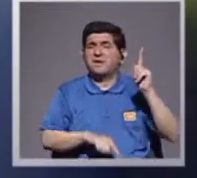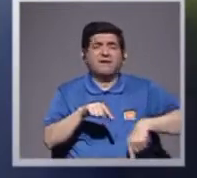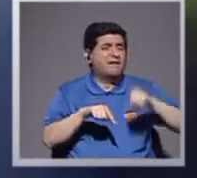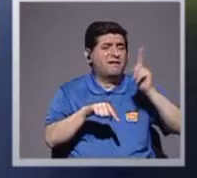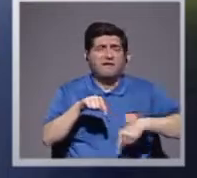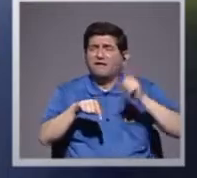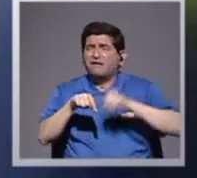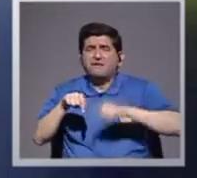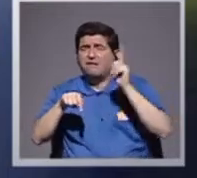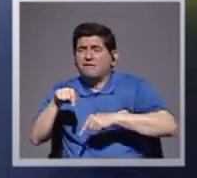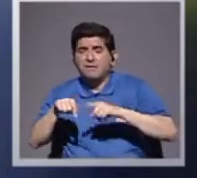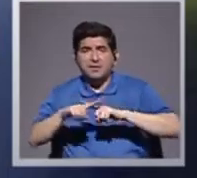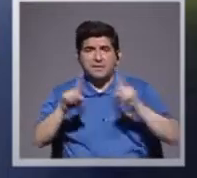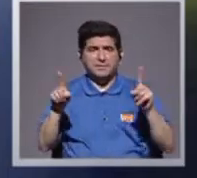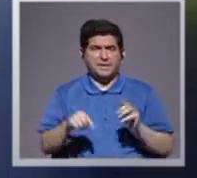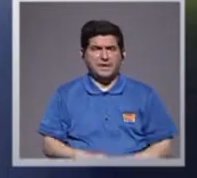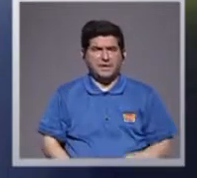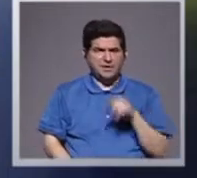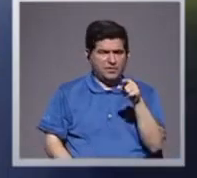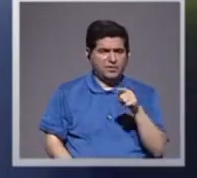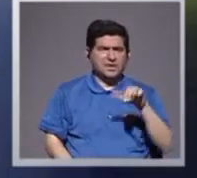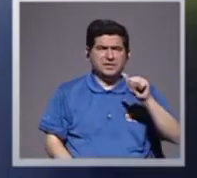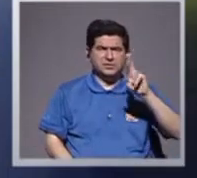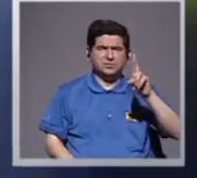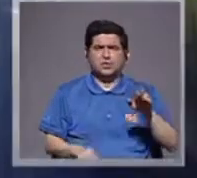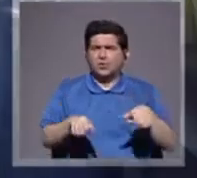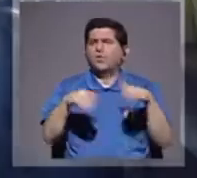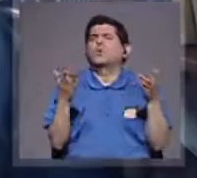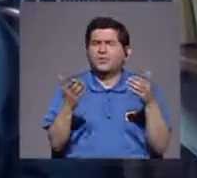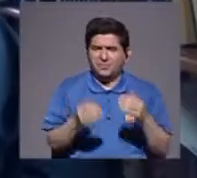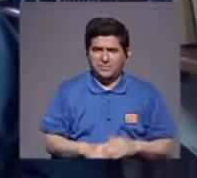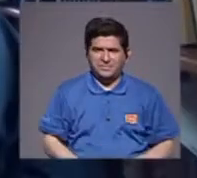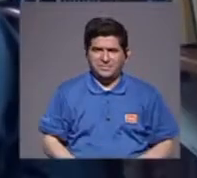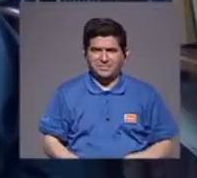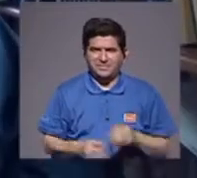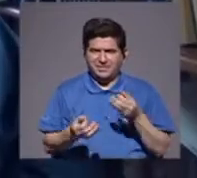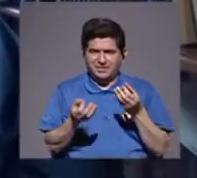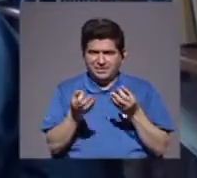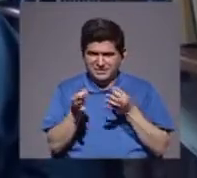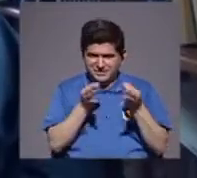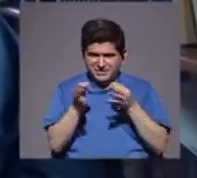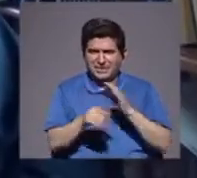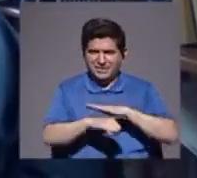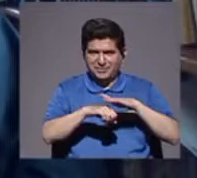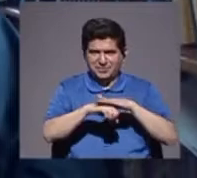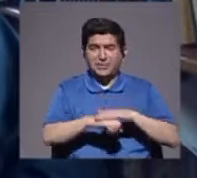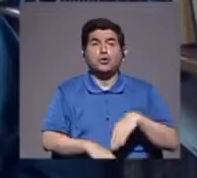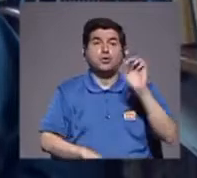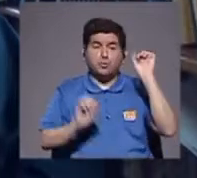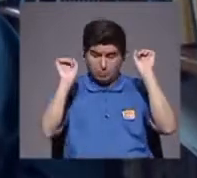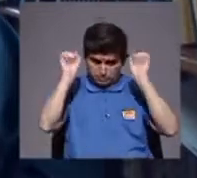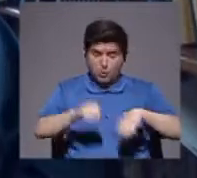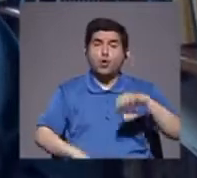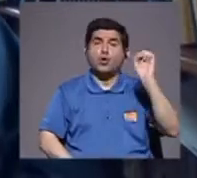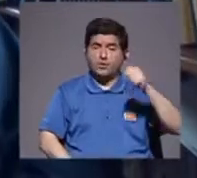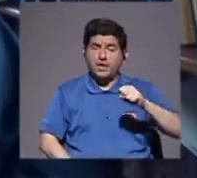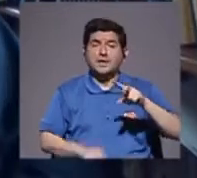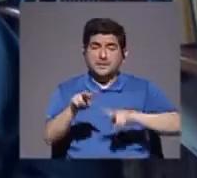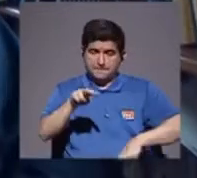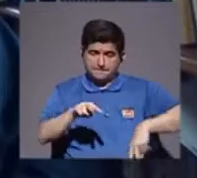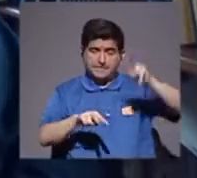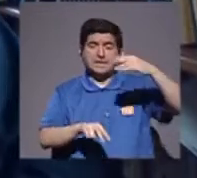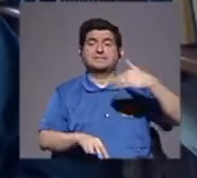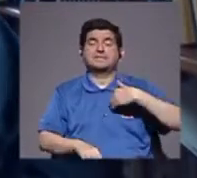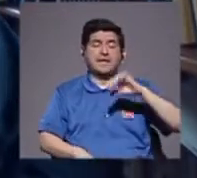que, en esto, don Álvaro, díganos, cómo se puede, por favor. Si se puede, este caso concreto, porque, hay una ventaja,